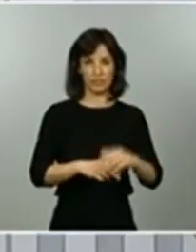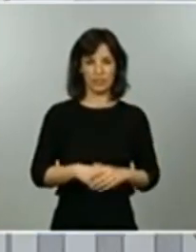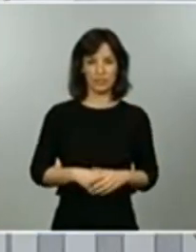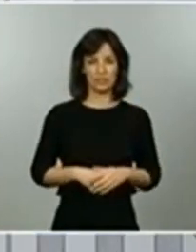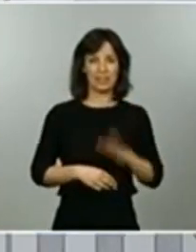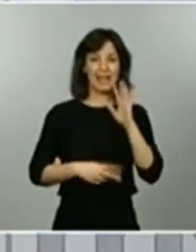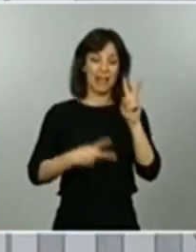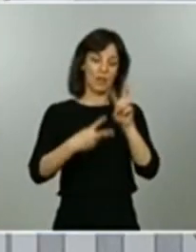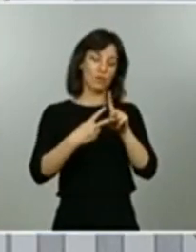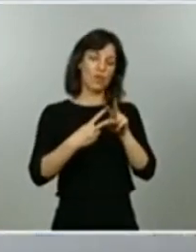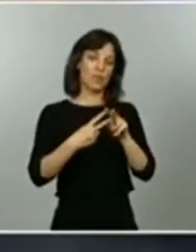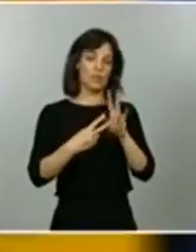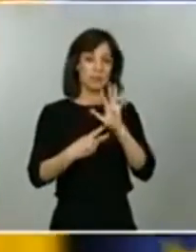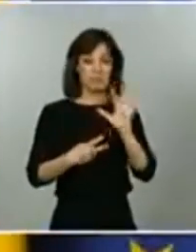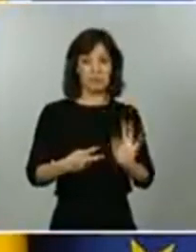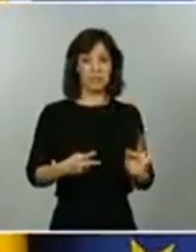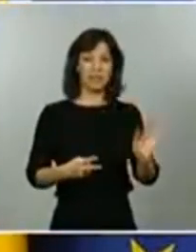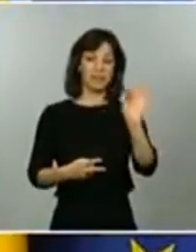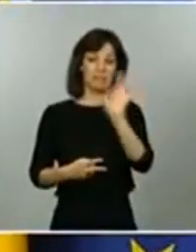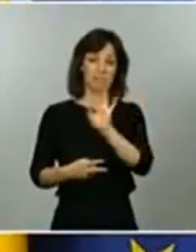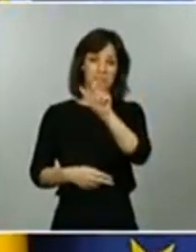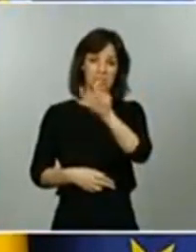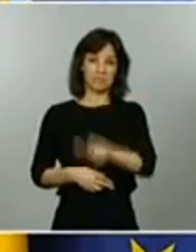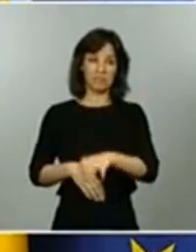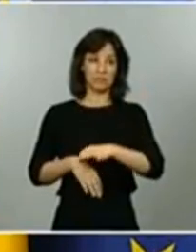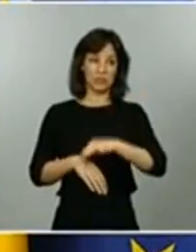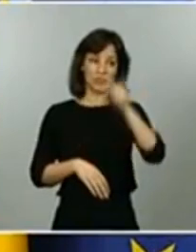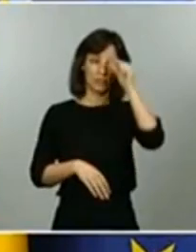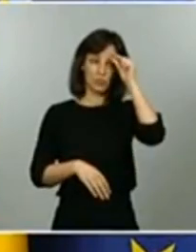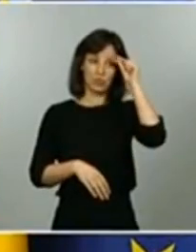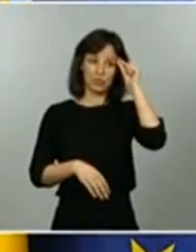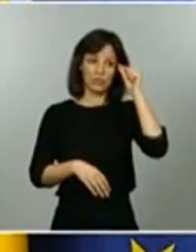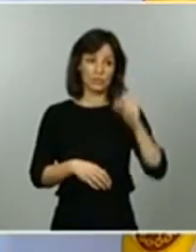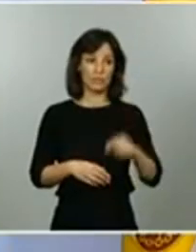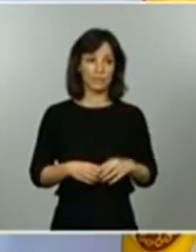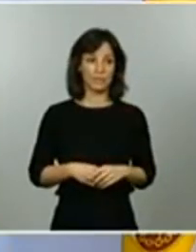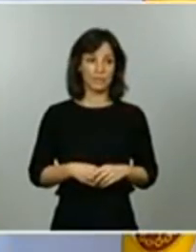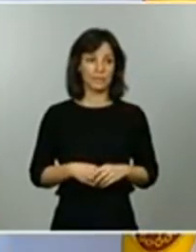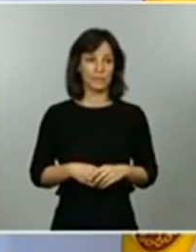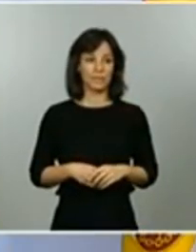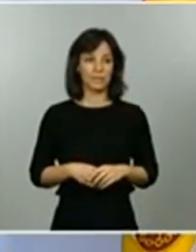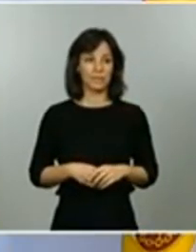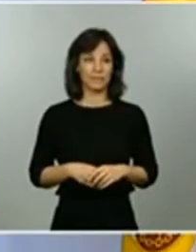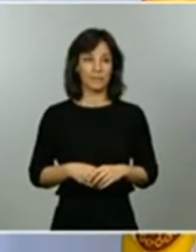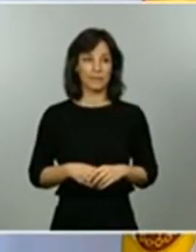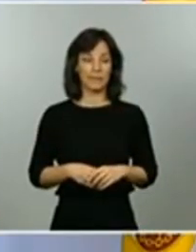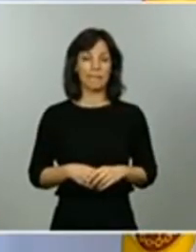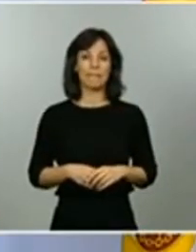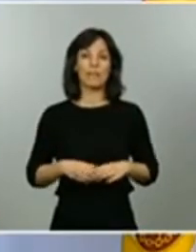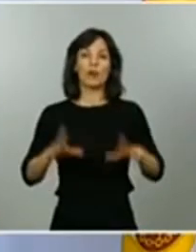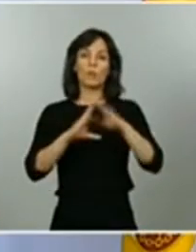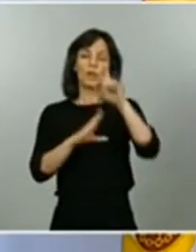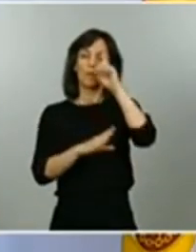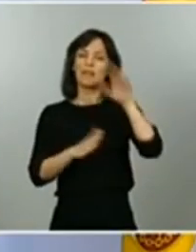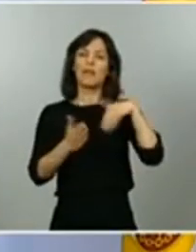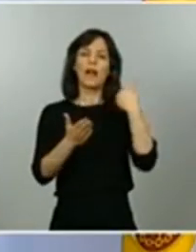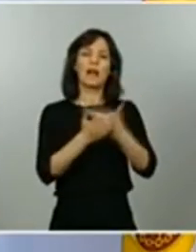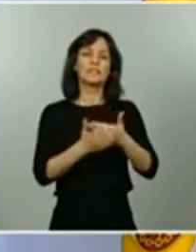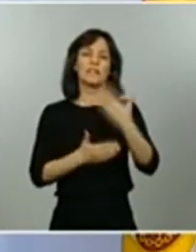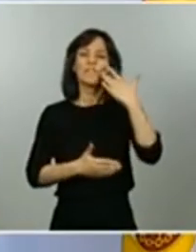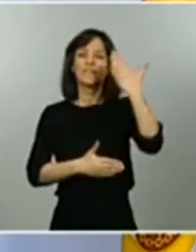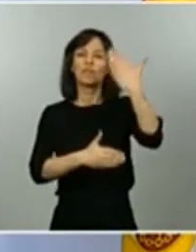si le parece se da la facultad del doctor Simón no sabemos hasta que fecha Madrid va a permanecer en fase cero esto va a depender